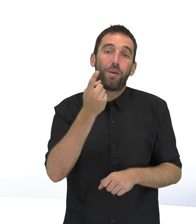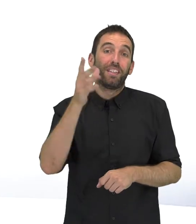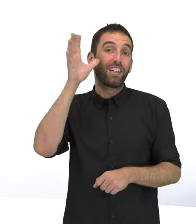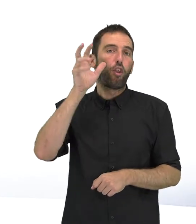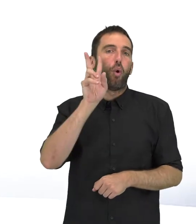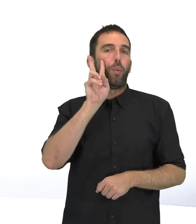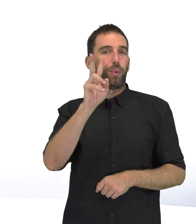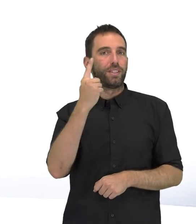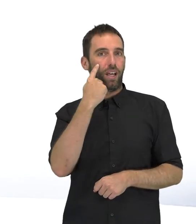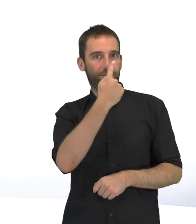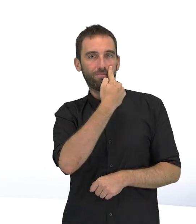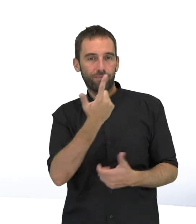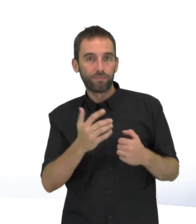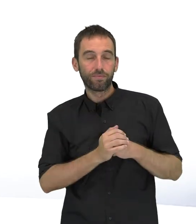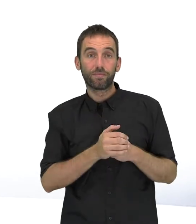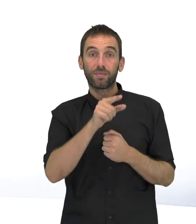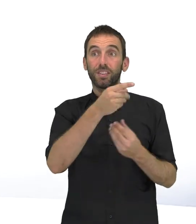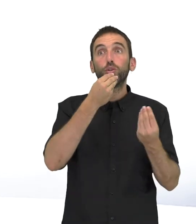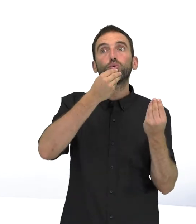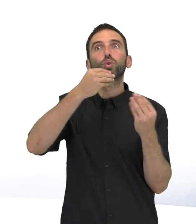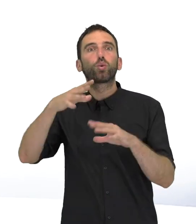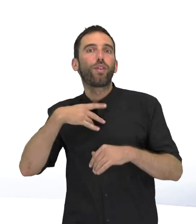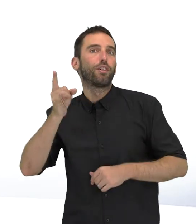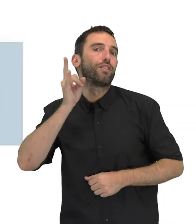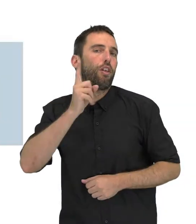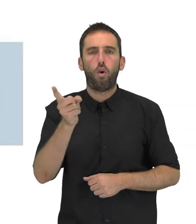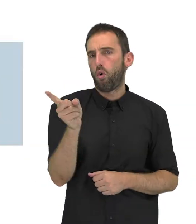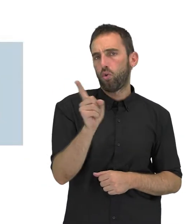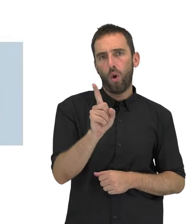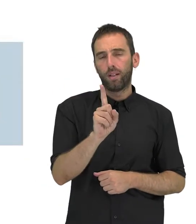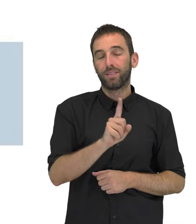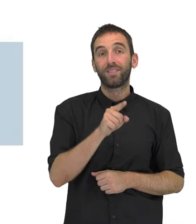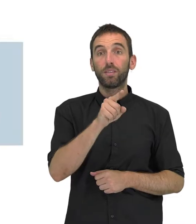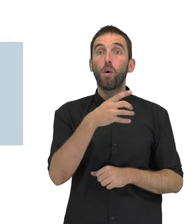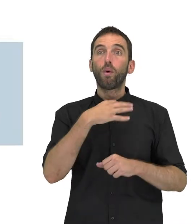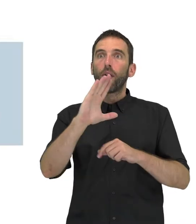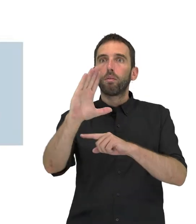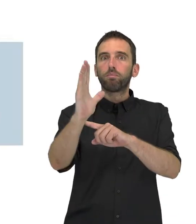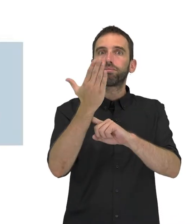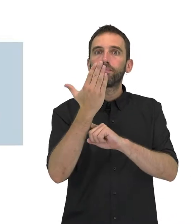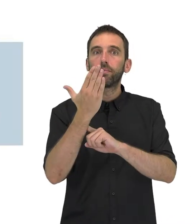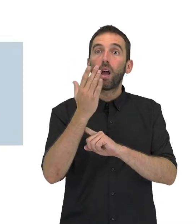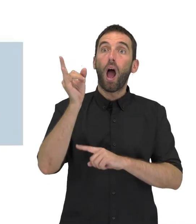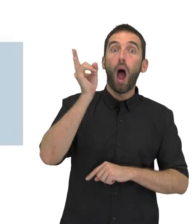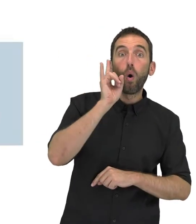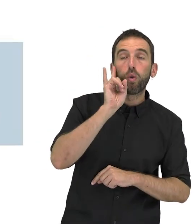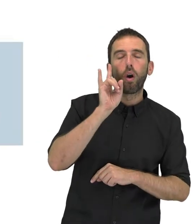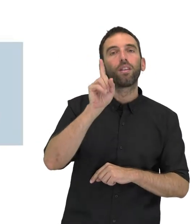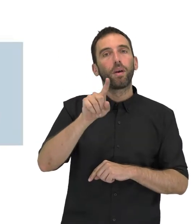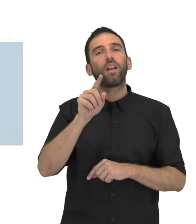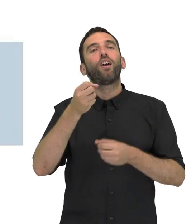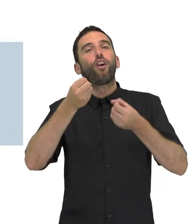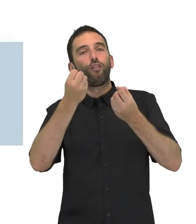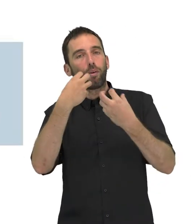Estas adaptaciones no sustituyen al contenido sonoro, son contenidos que pueden mostrarse simultáneamente al audio.